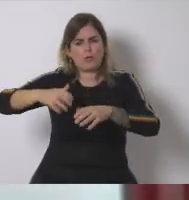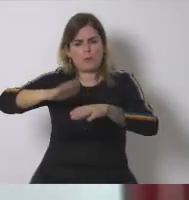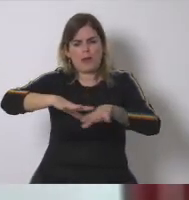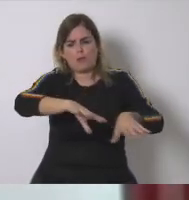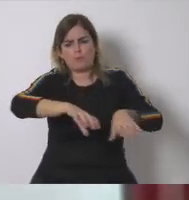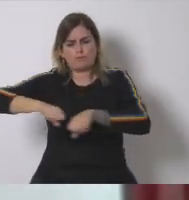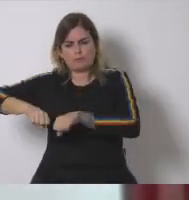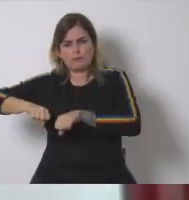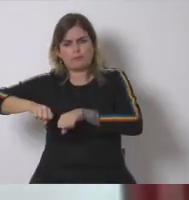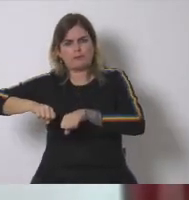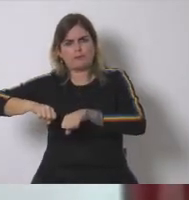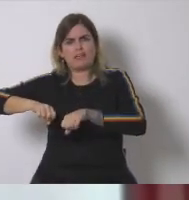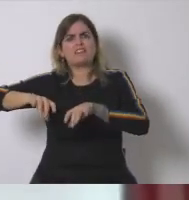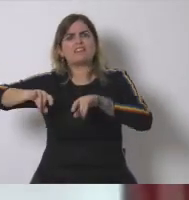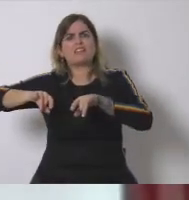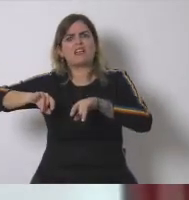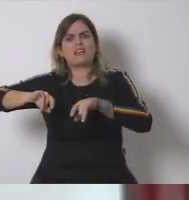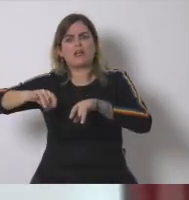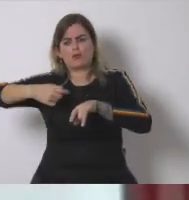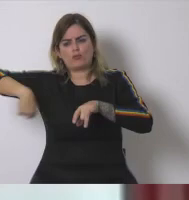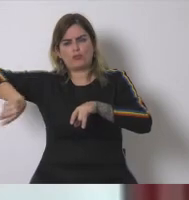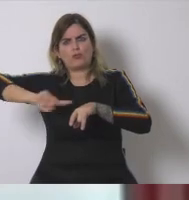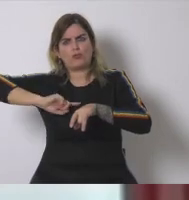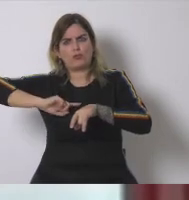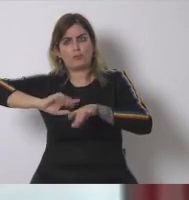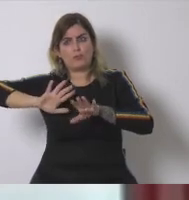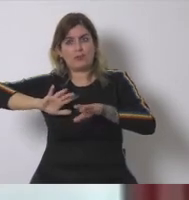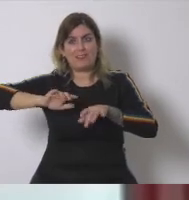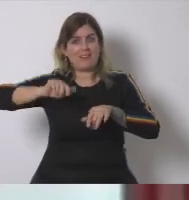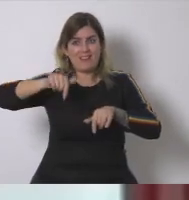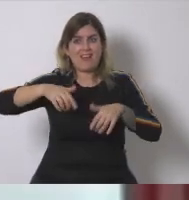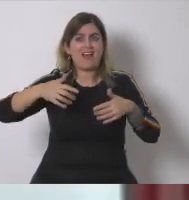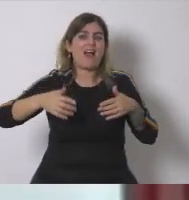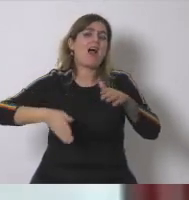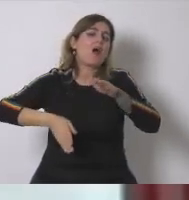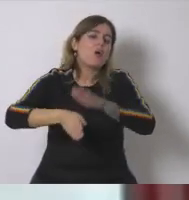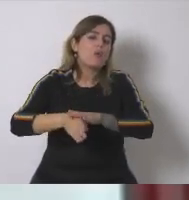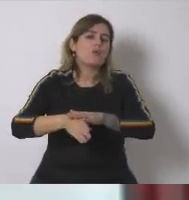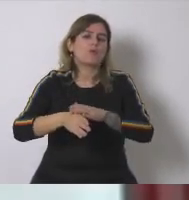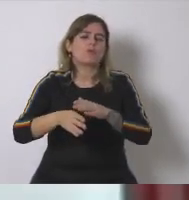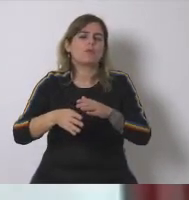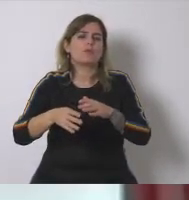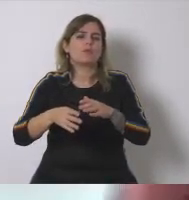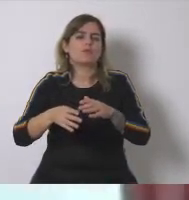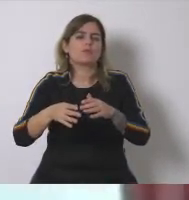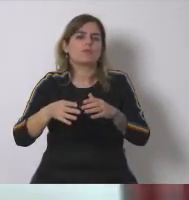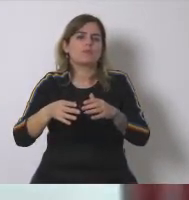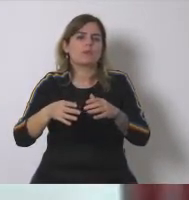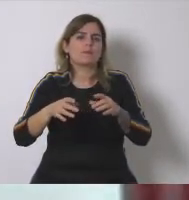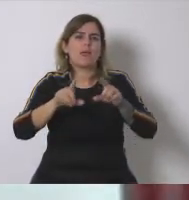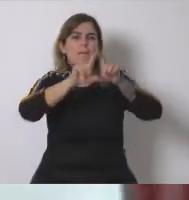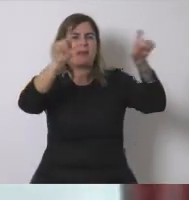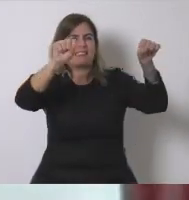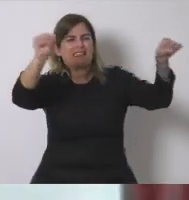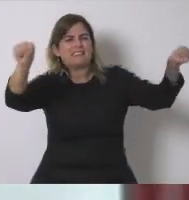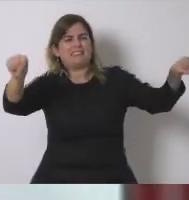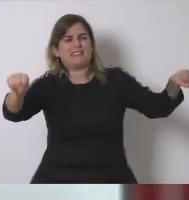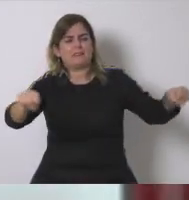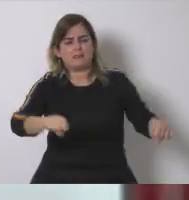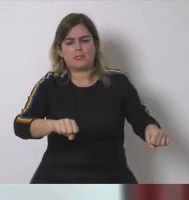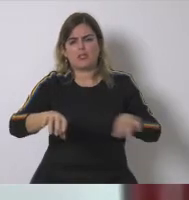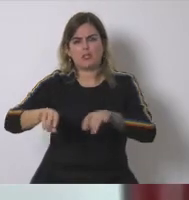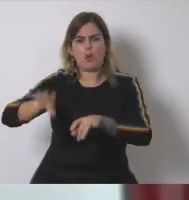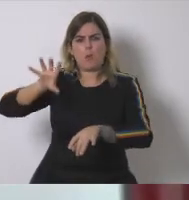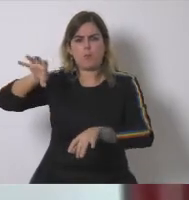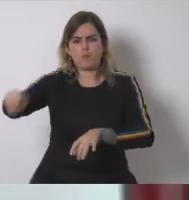aquí no aquí vemos que se sigue favoreciendo la entrada